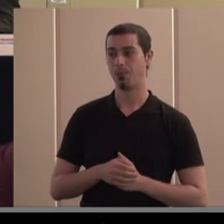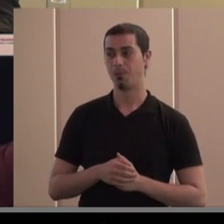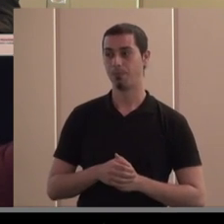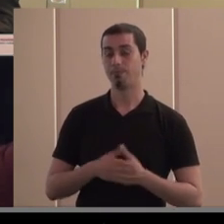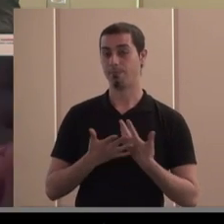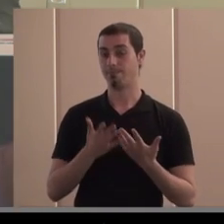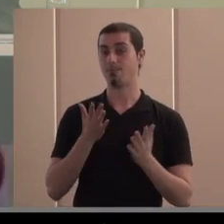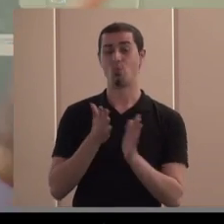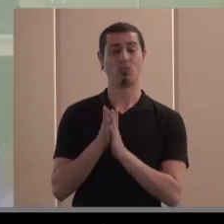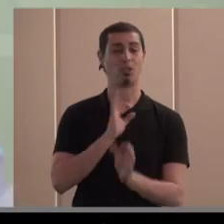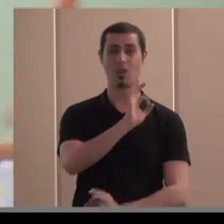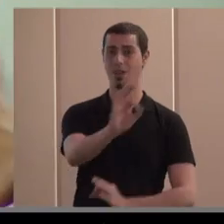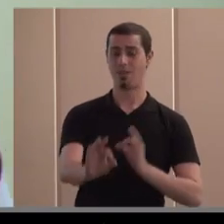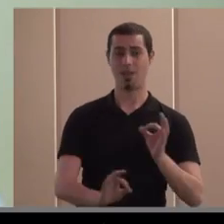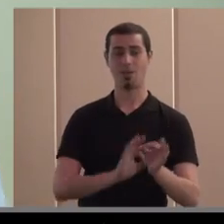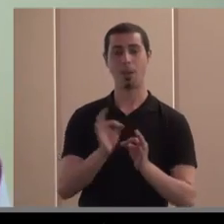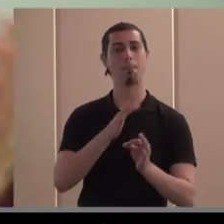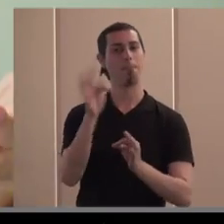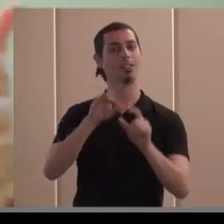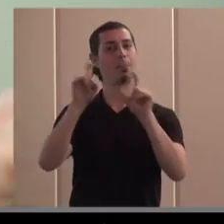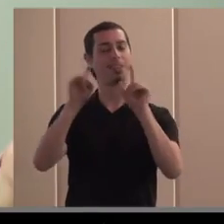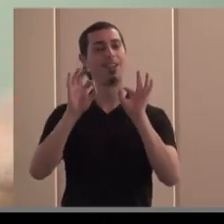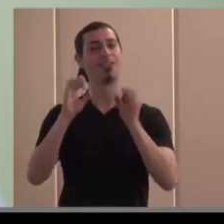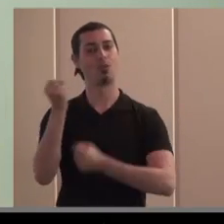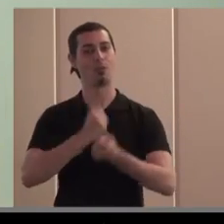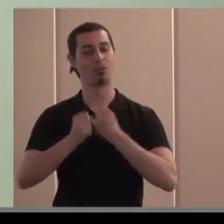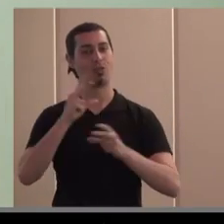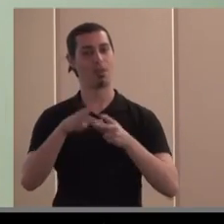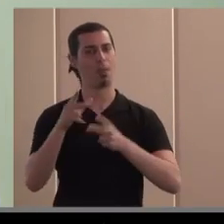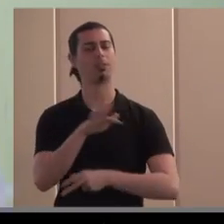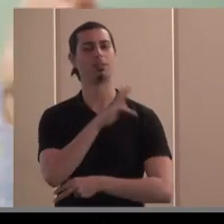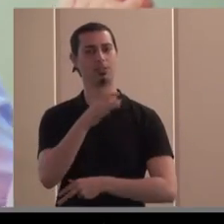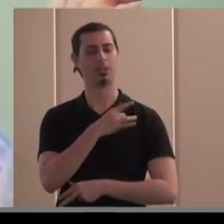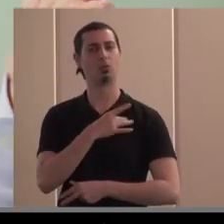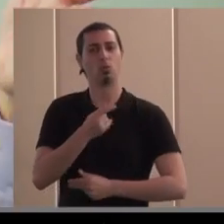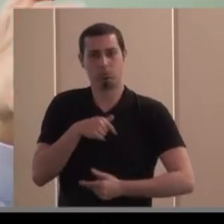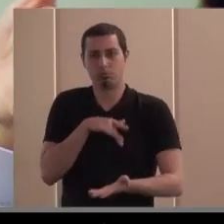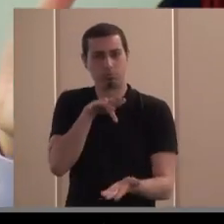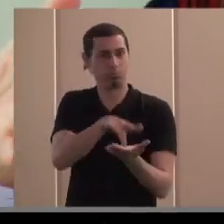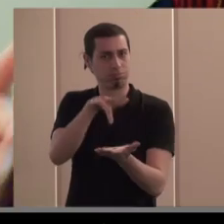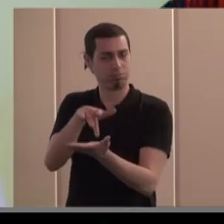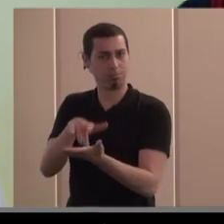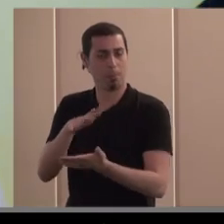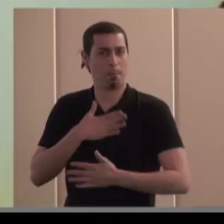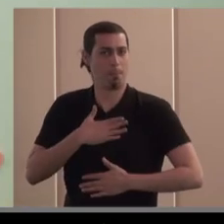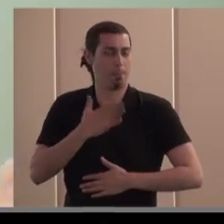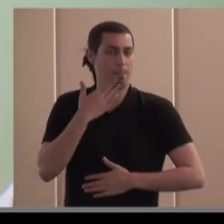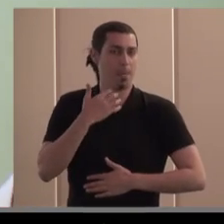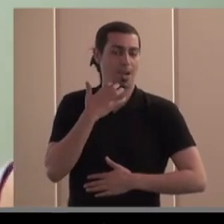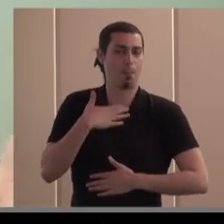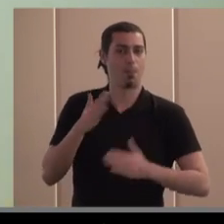en muchas organizaciones y empresas de la economía social y sindicatos donde yo me muevo en mi casa